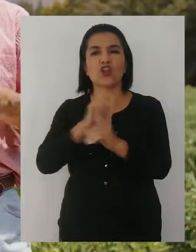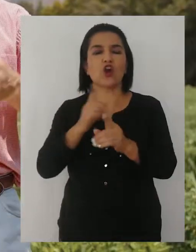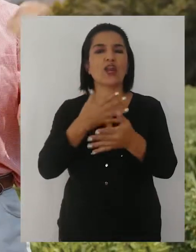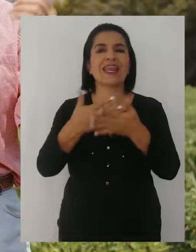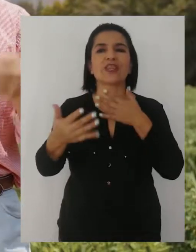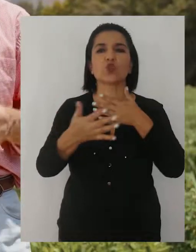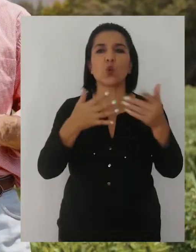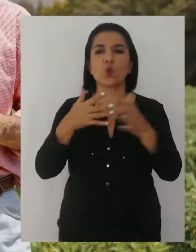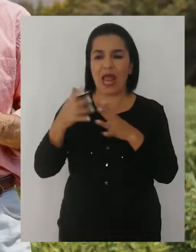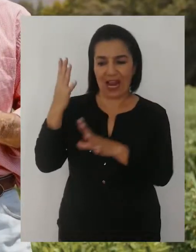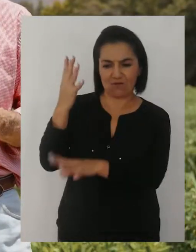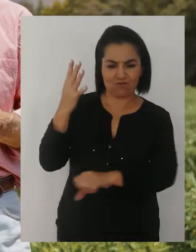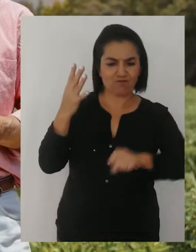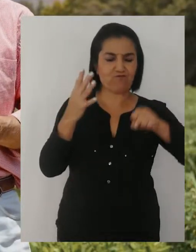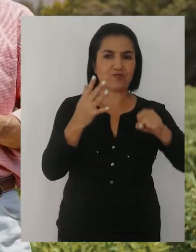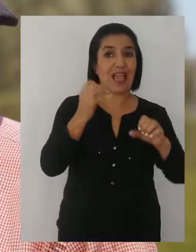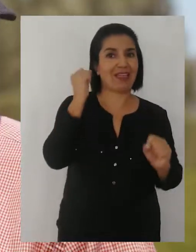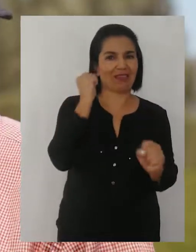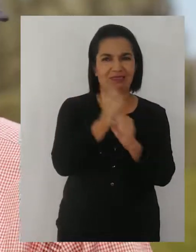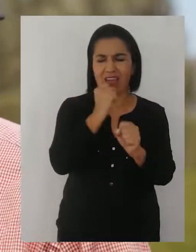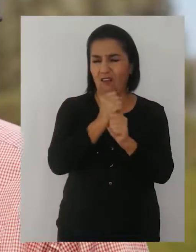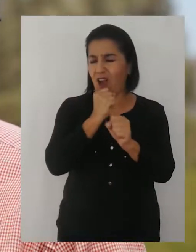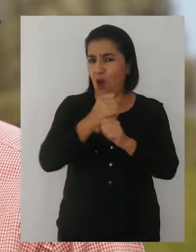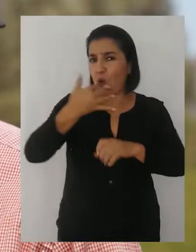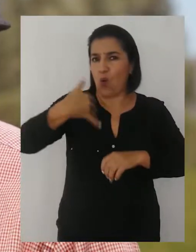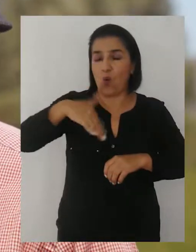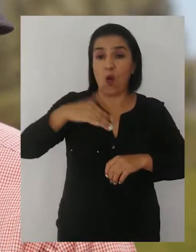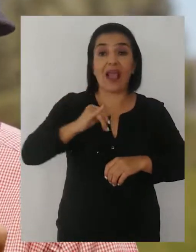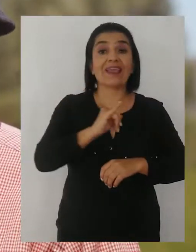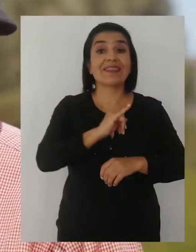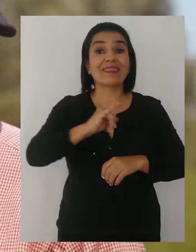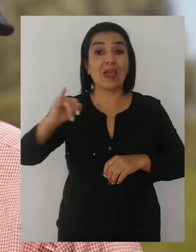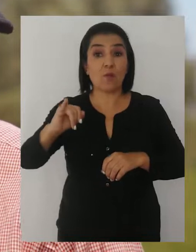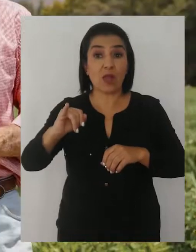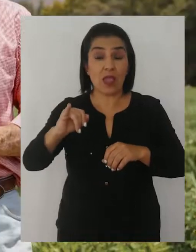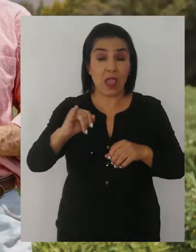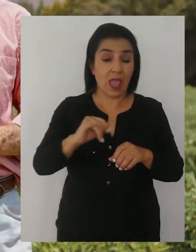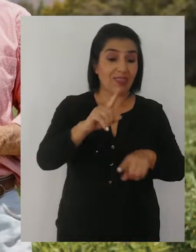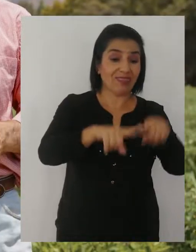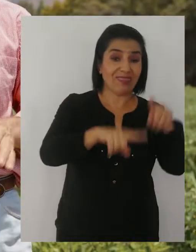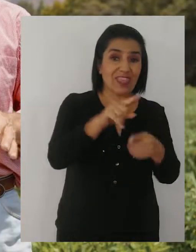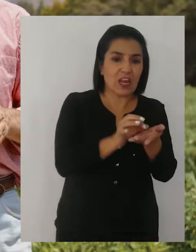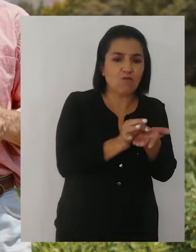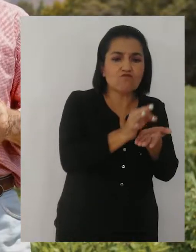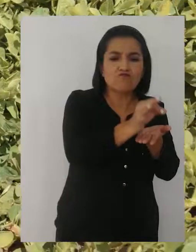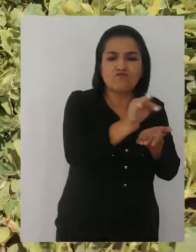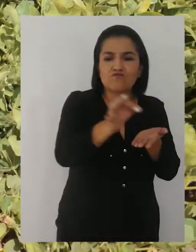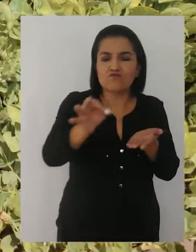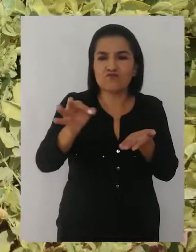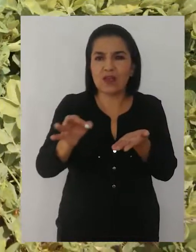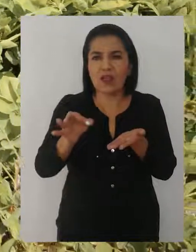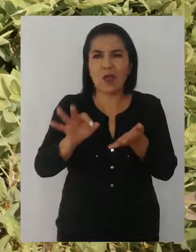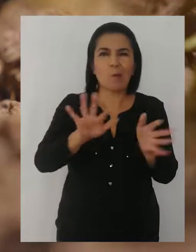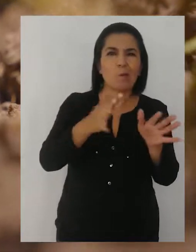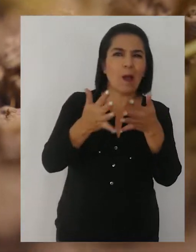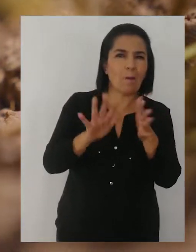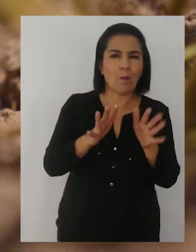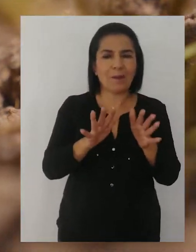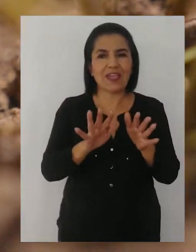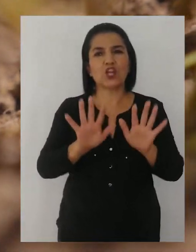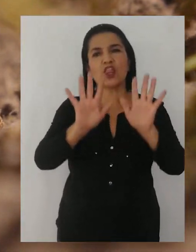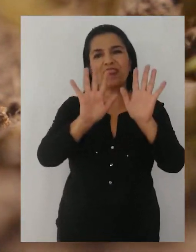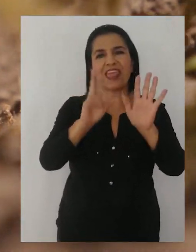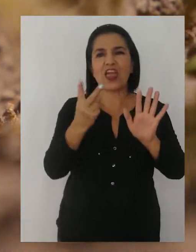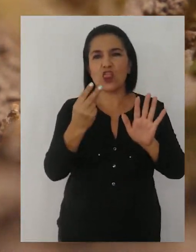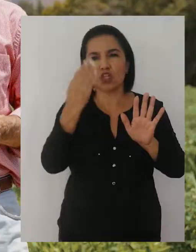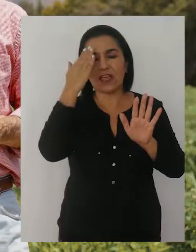tierra. Es una pega de chino, nada. Y de ahí después uno prepara la tierra y siembra. Y como a los 10, 12 días empieza a aparecer